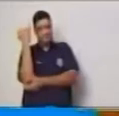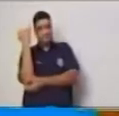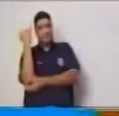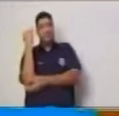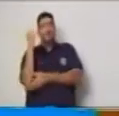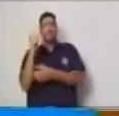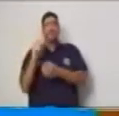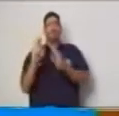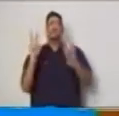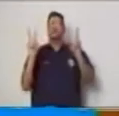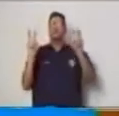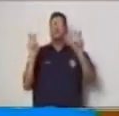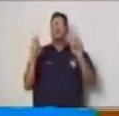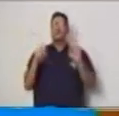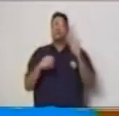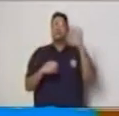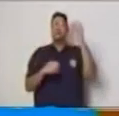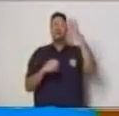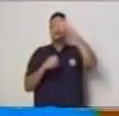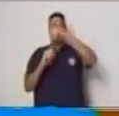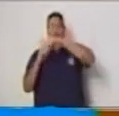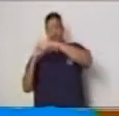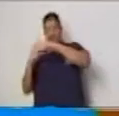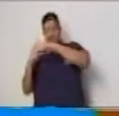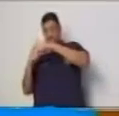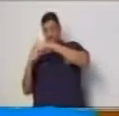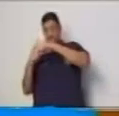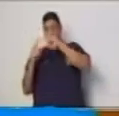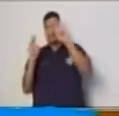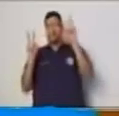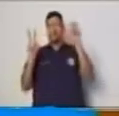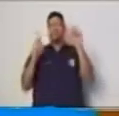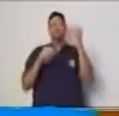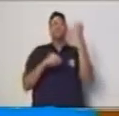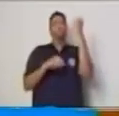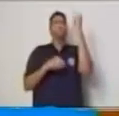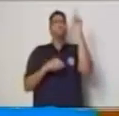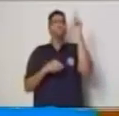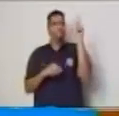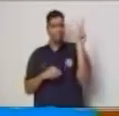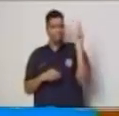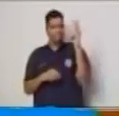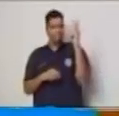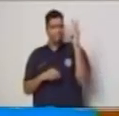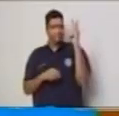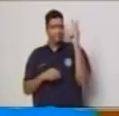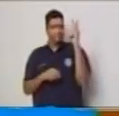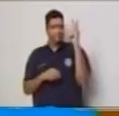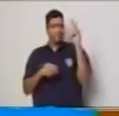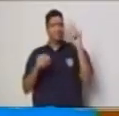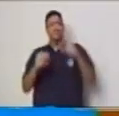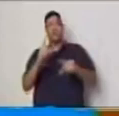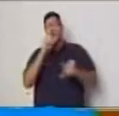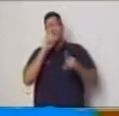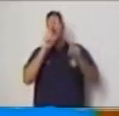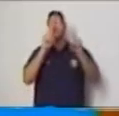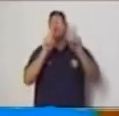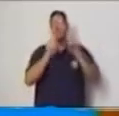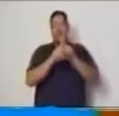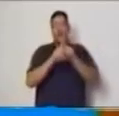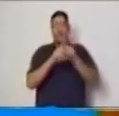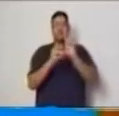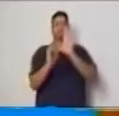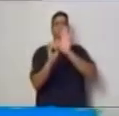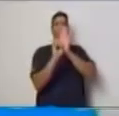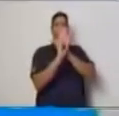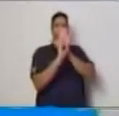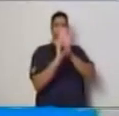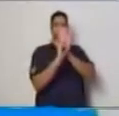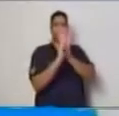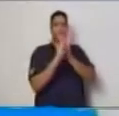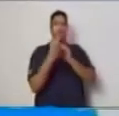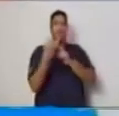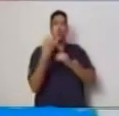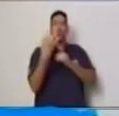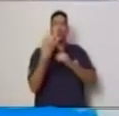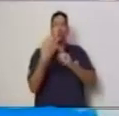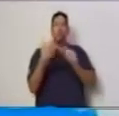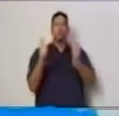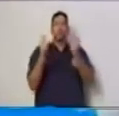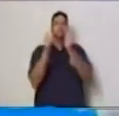X y la variable Y asimismo ubica los pares ordenados